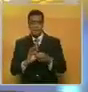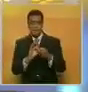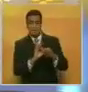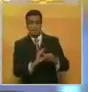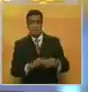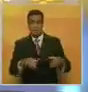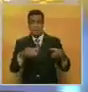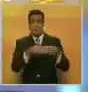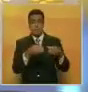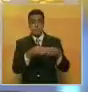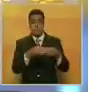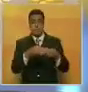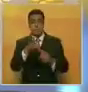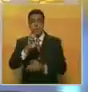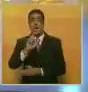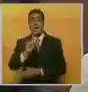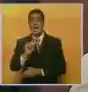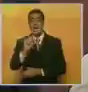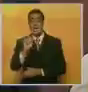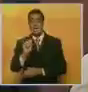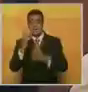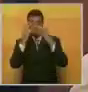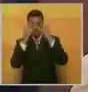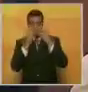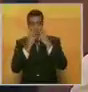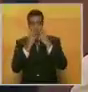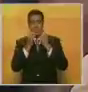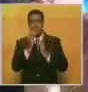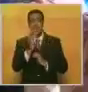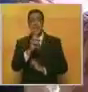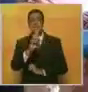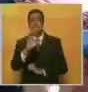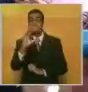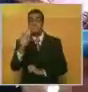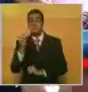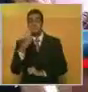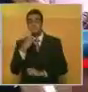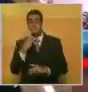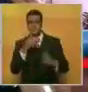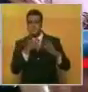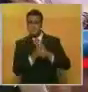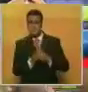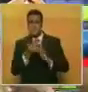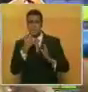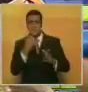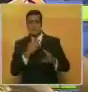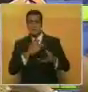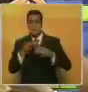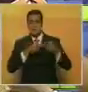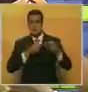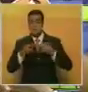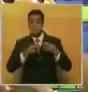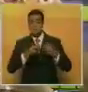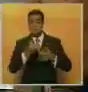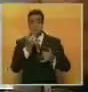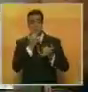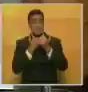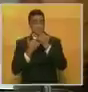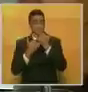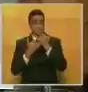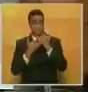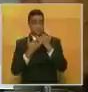grupos terroristas ETA y las FARC. Mediante un comunicado, representantes de la oposición consideran que las supuestas relaciones equivocas,